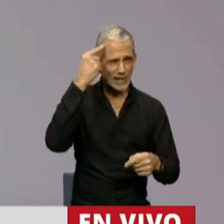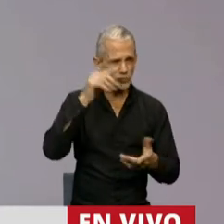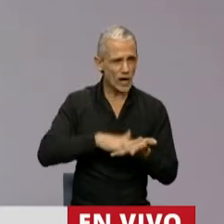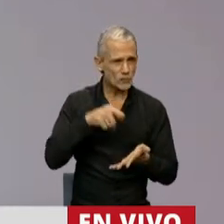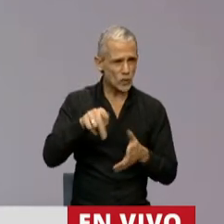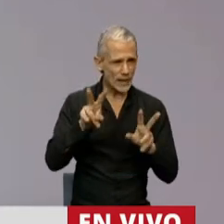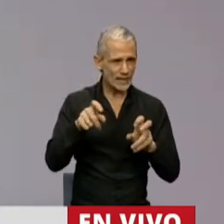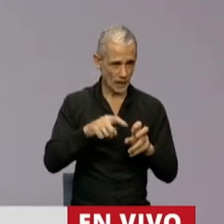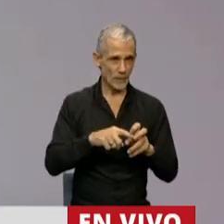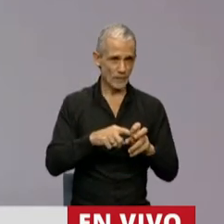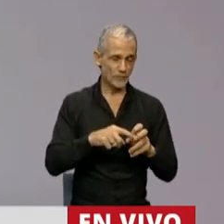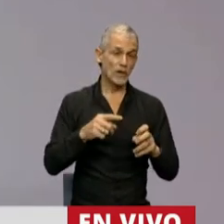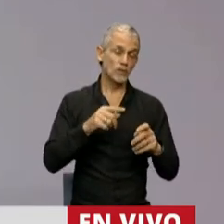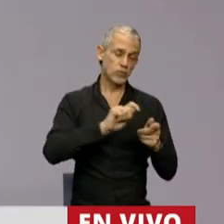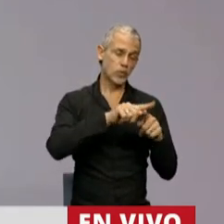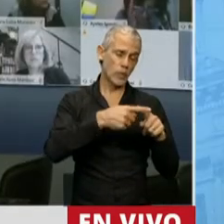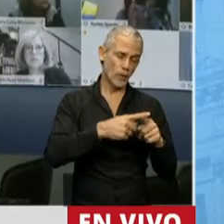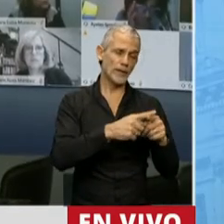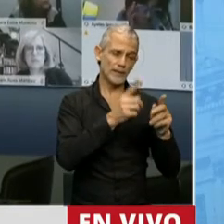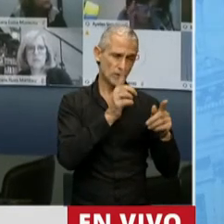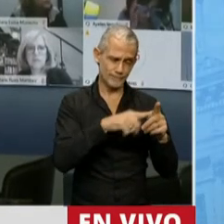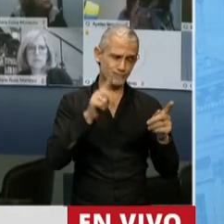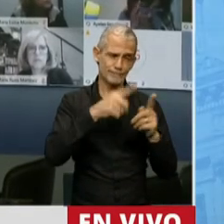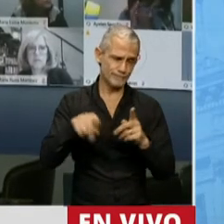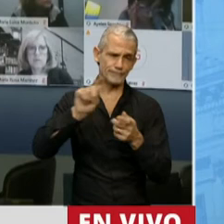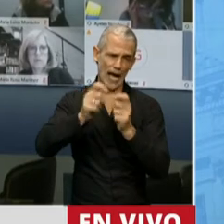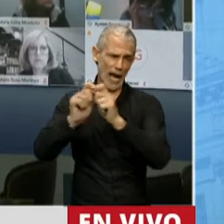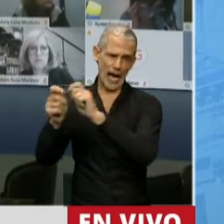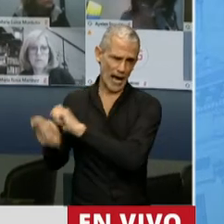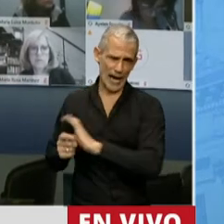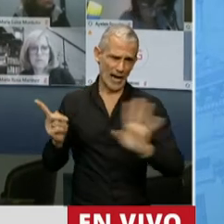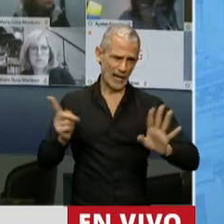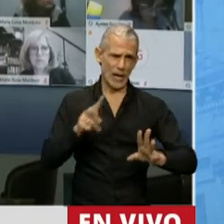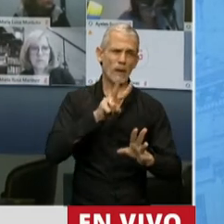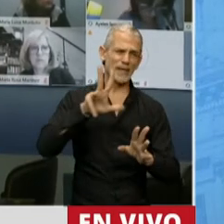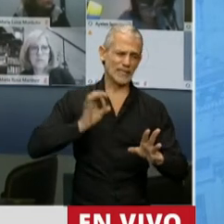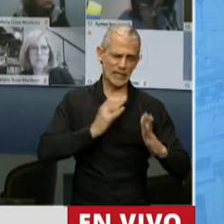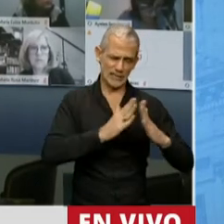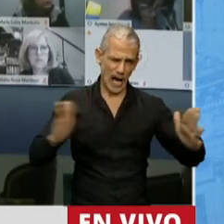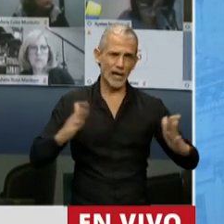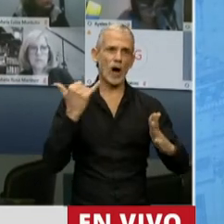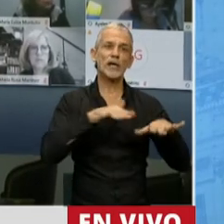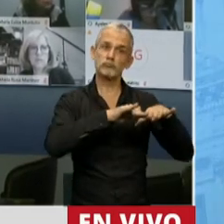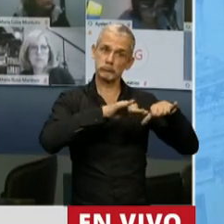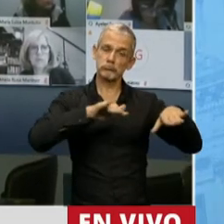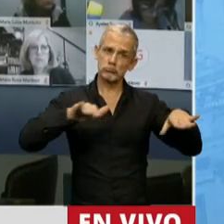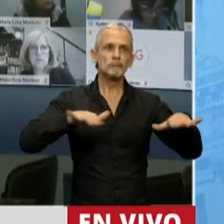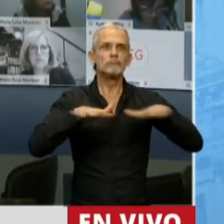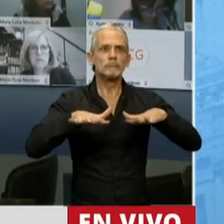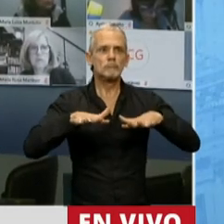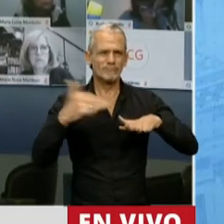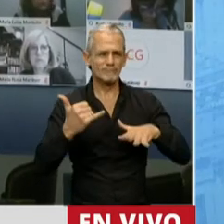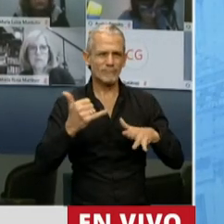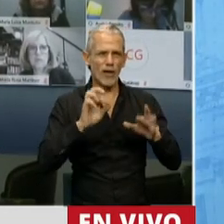Mucha agua ha pasado debajo del puente en estos 23 años. Hubo estabilidad, hubo crisis, hubo